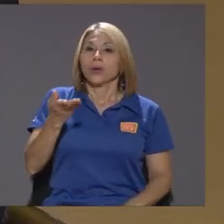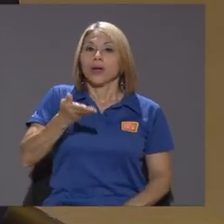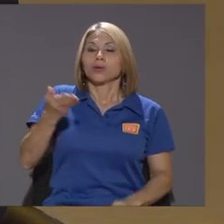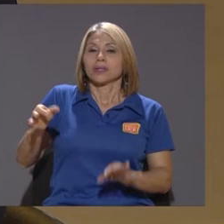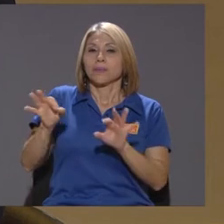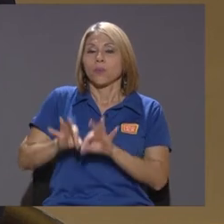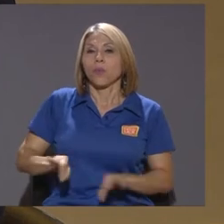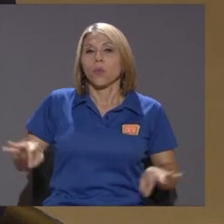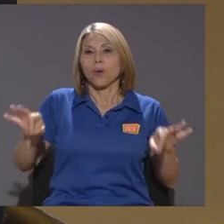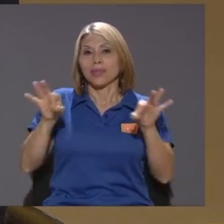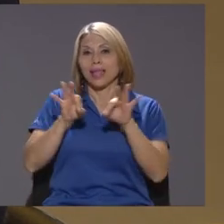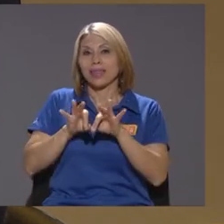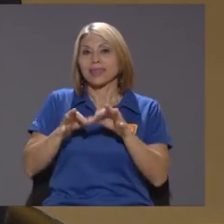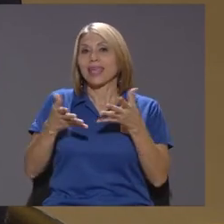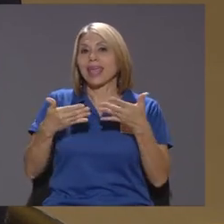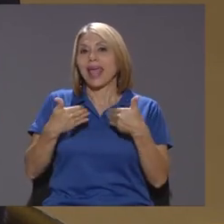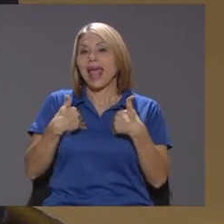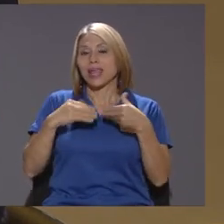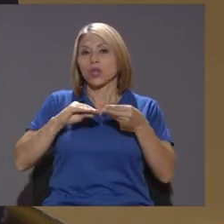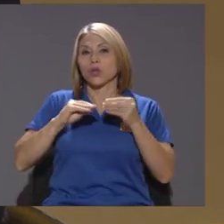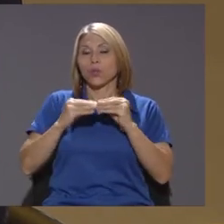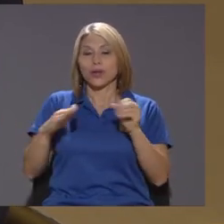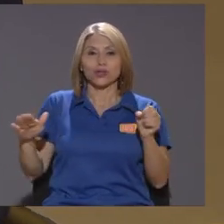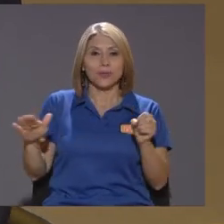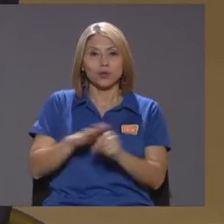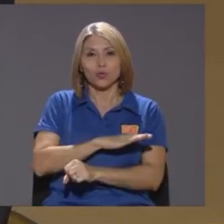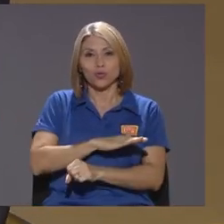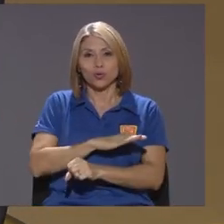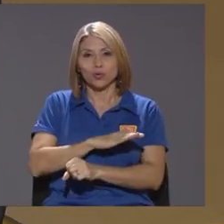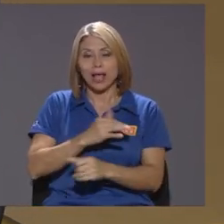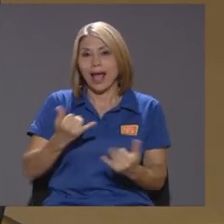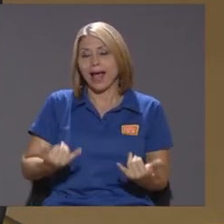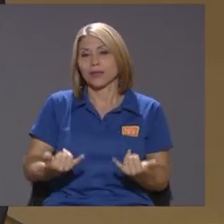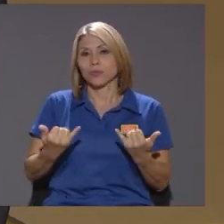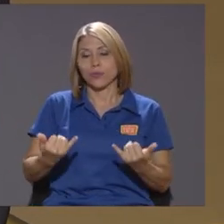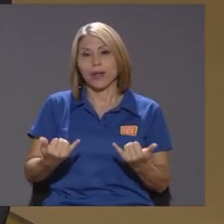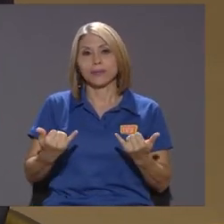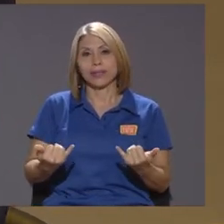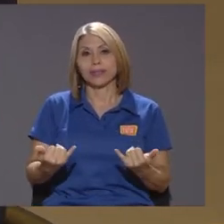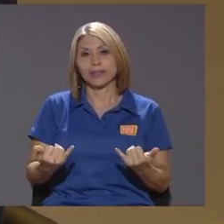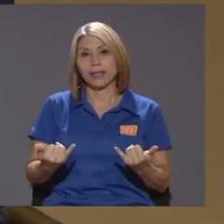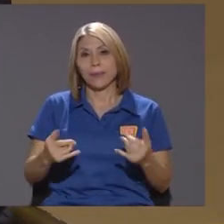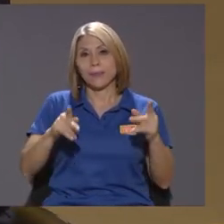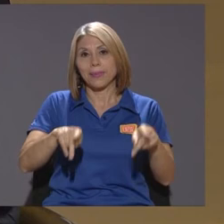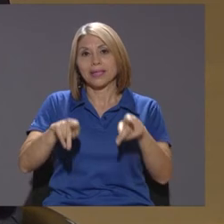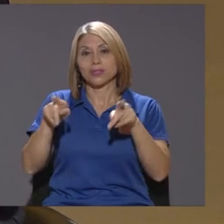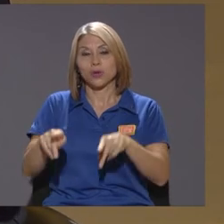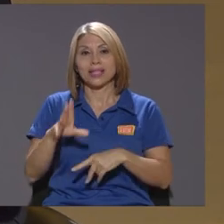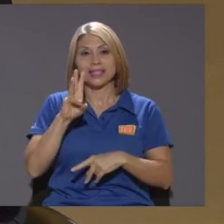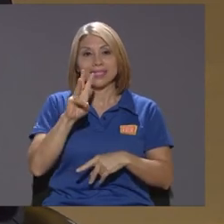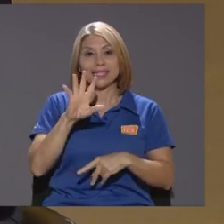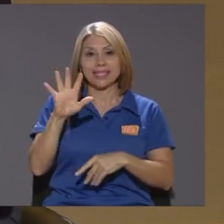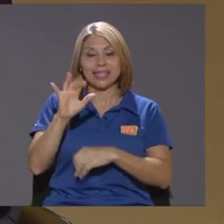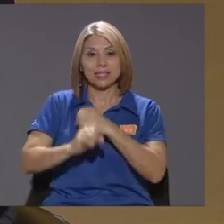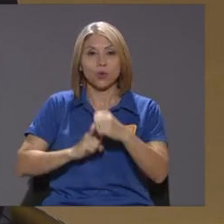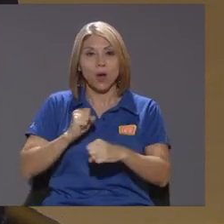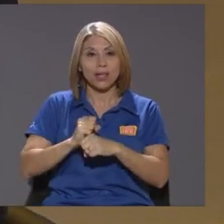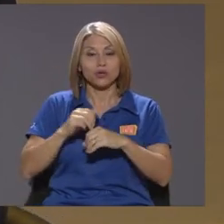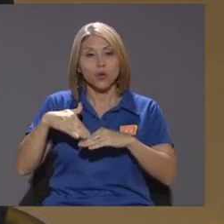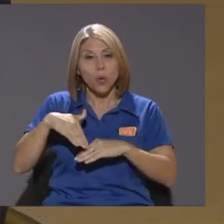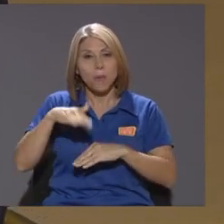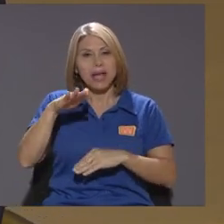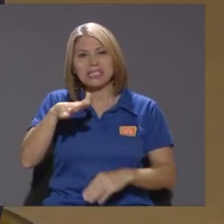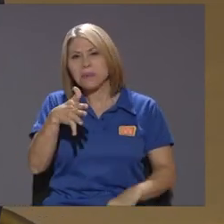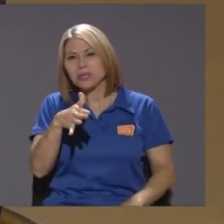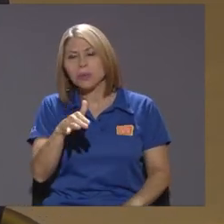hay una cuestión de números absolutos actualmente las personas de 65 y más son alrededor de 400 500